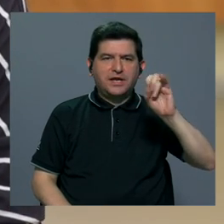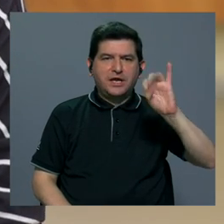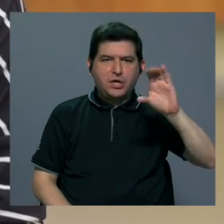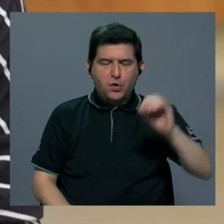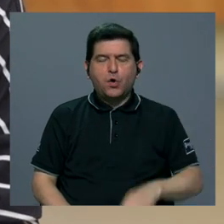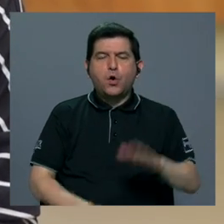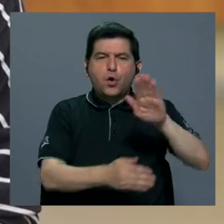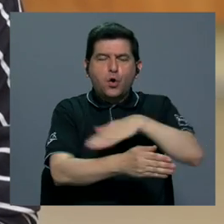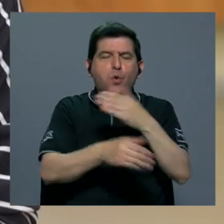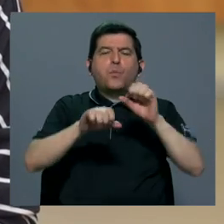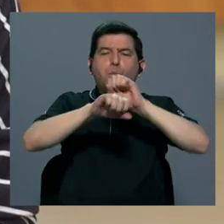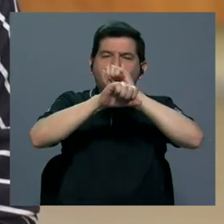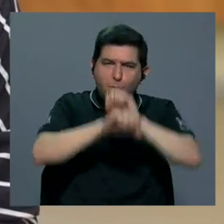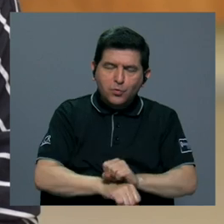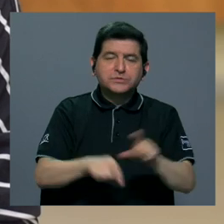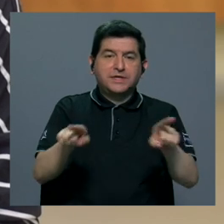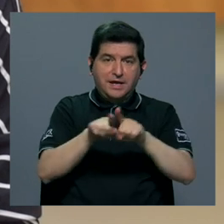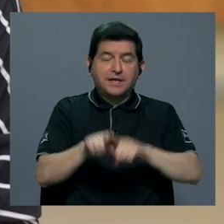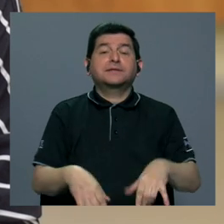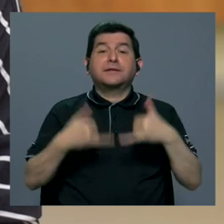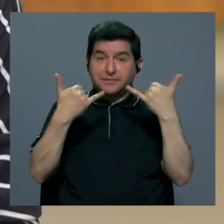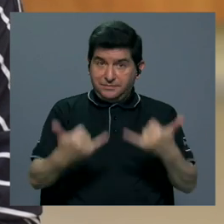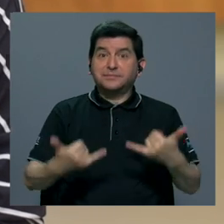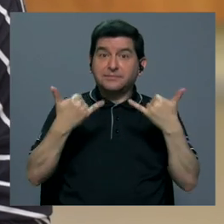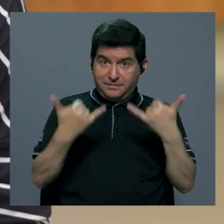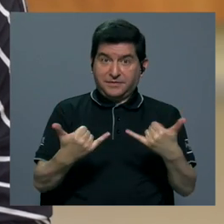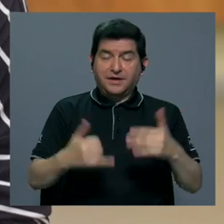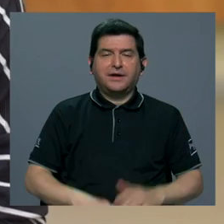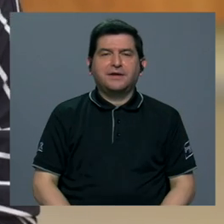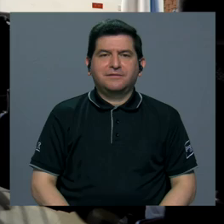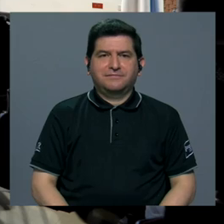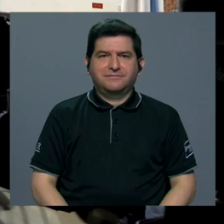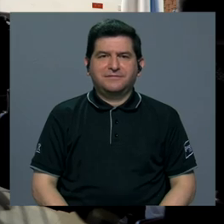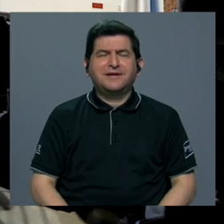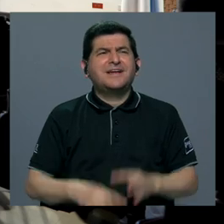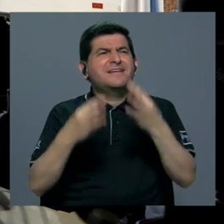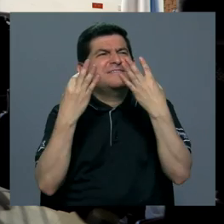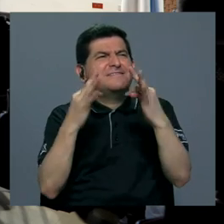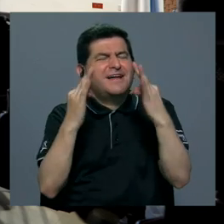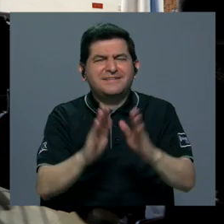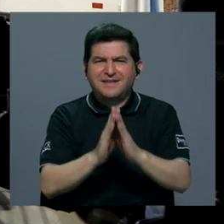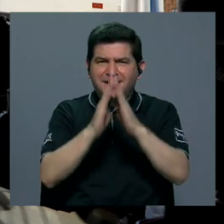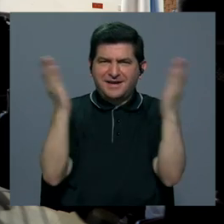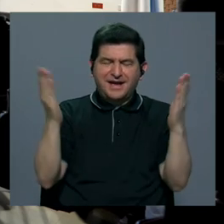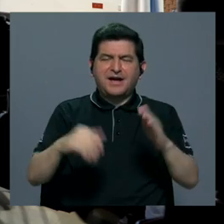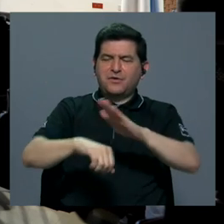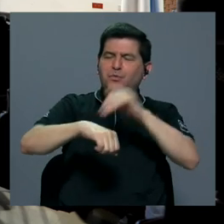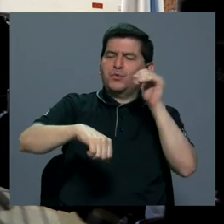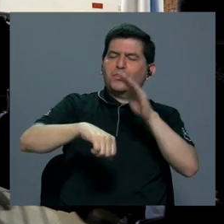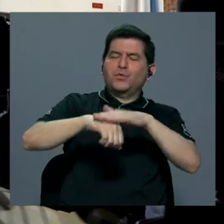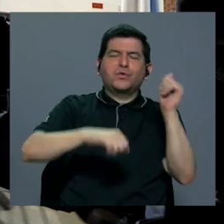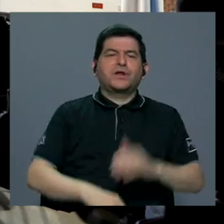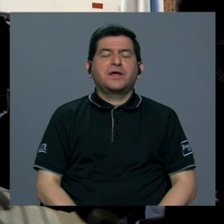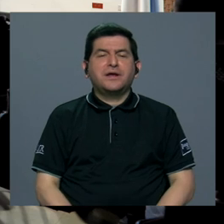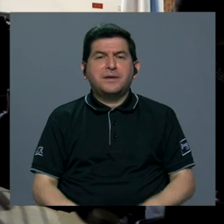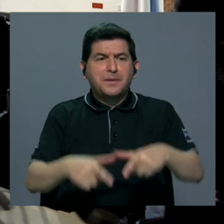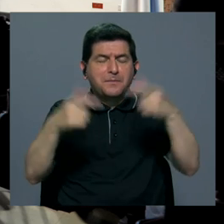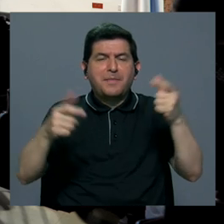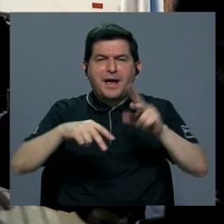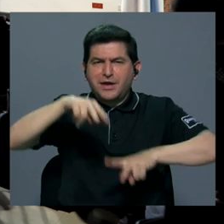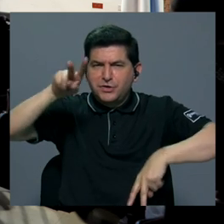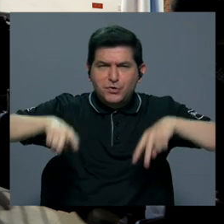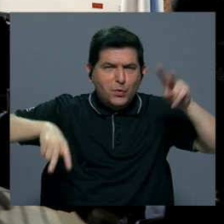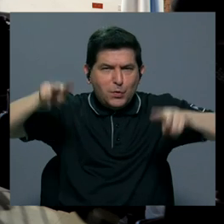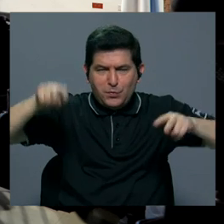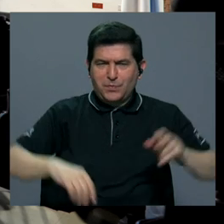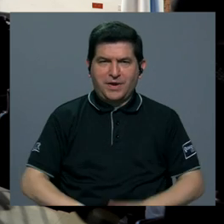música clásica, también música contemporánea Entonces tratamos de abrir la convocatoria a la mayor variedad posible